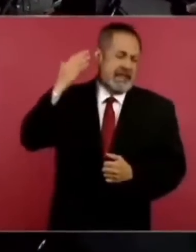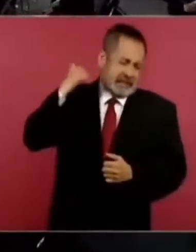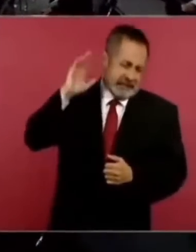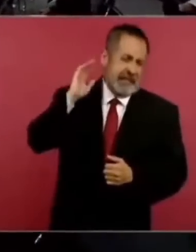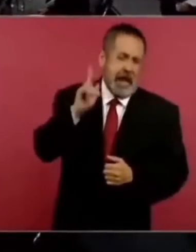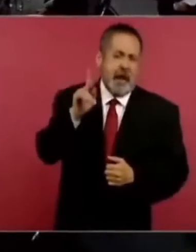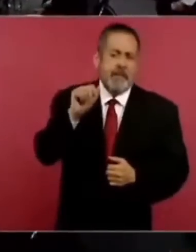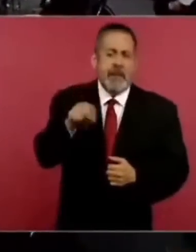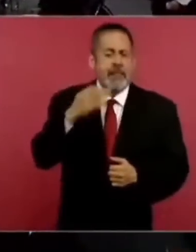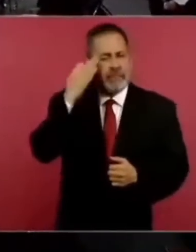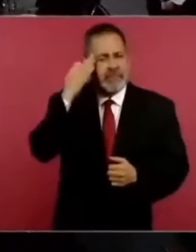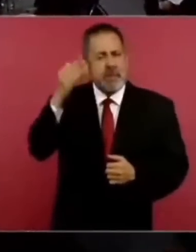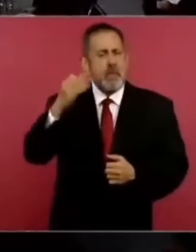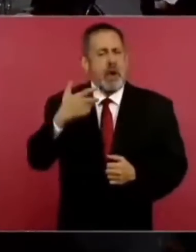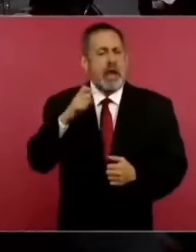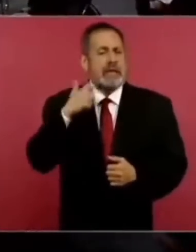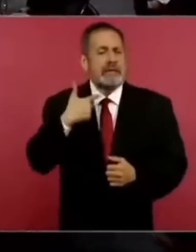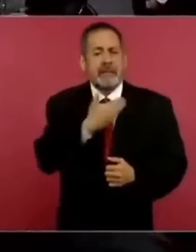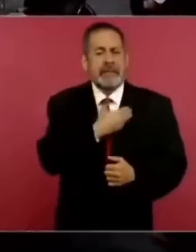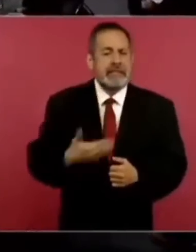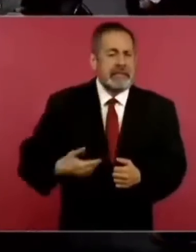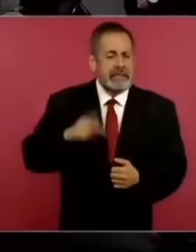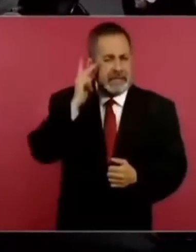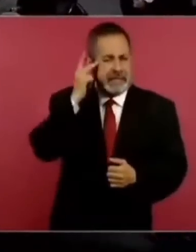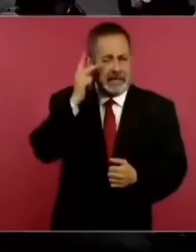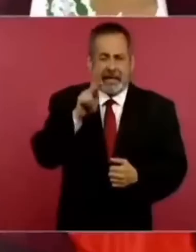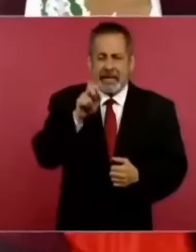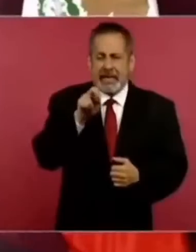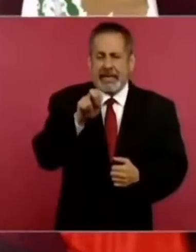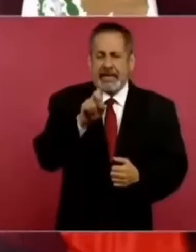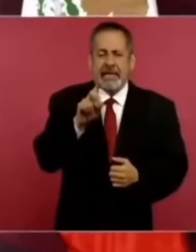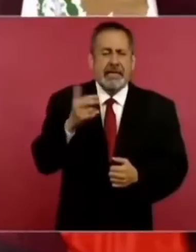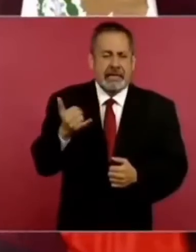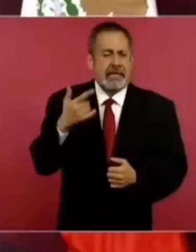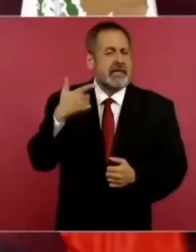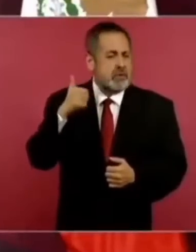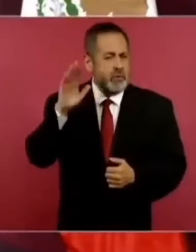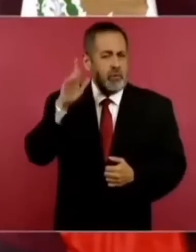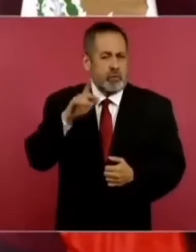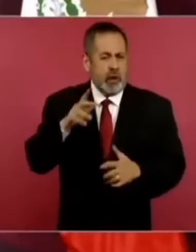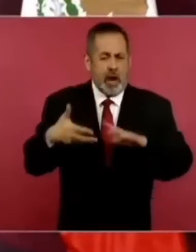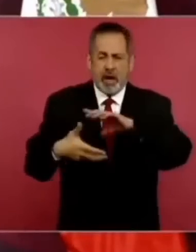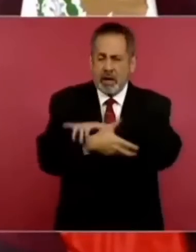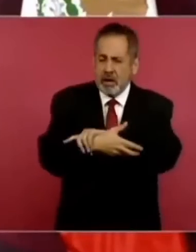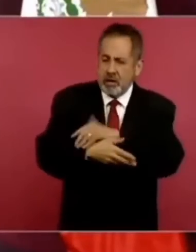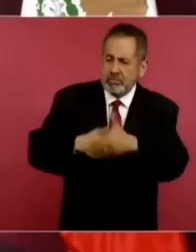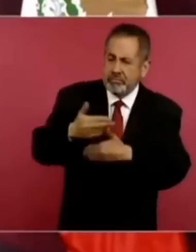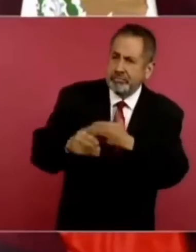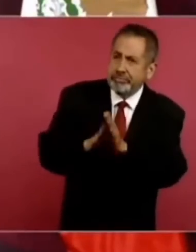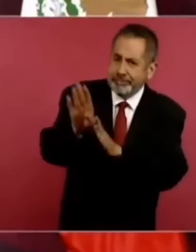en la época del presidente Kennedy la alianza para el progreso